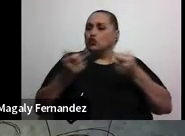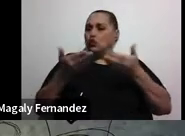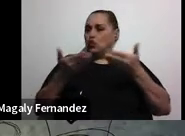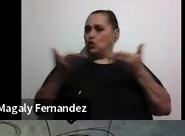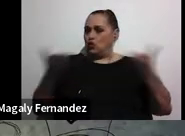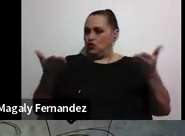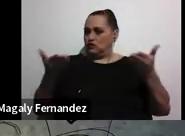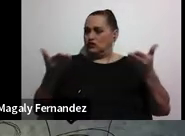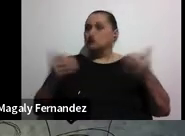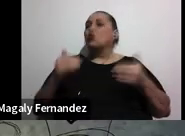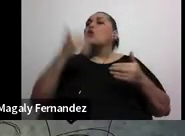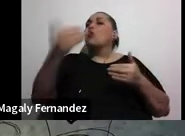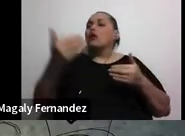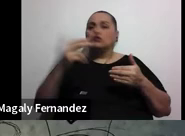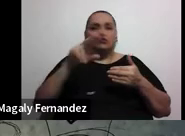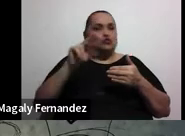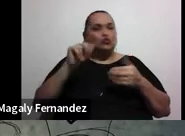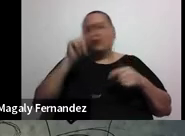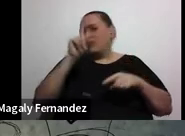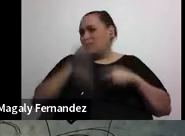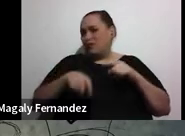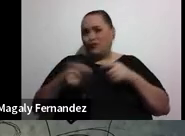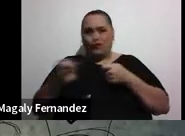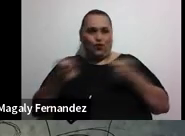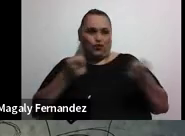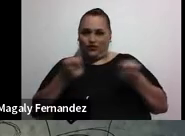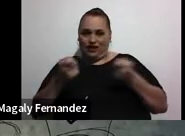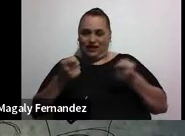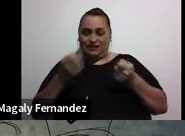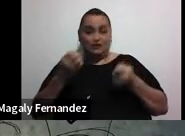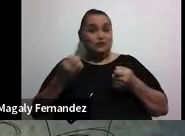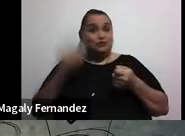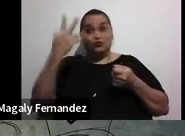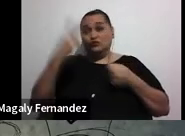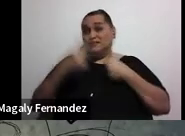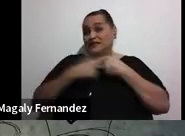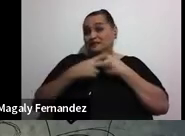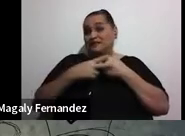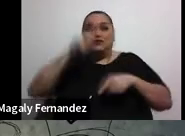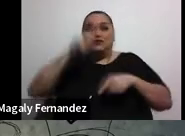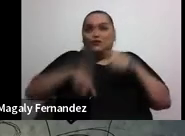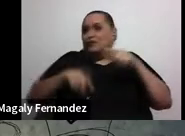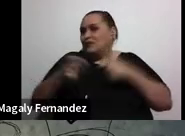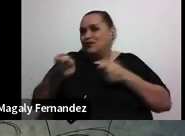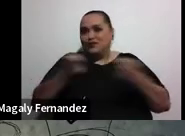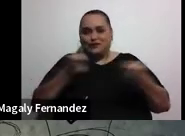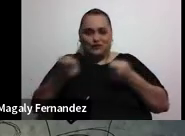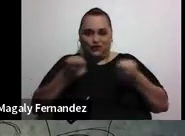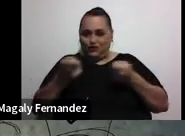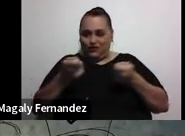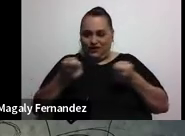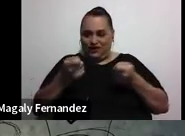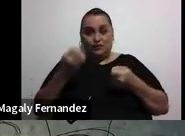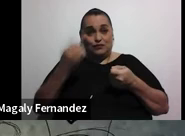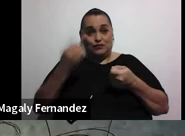controlarlas. Y muchas veces, la mayoría de las veces, no las podemos controlar. Muchas veces, no sé, vamos